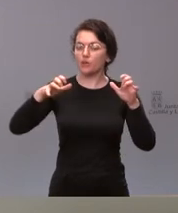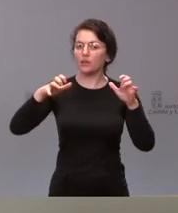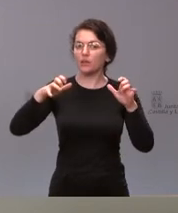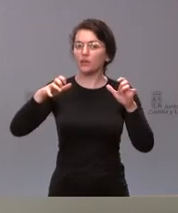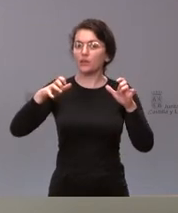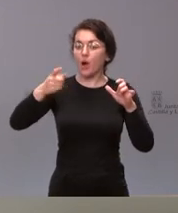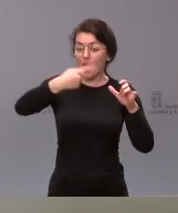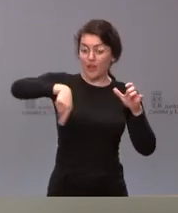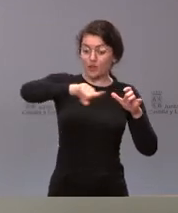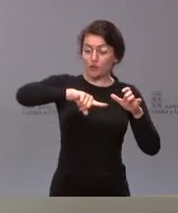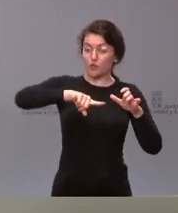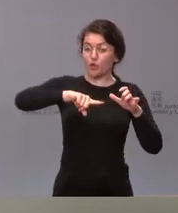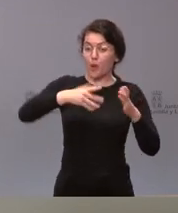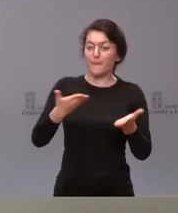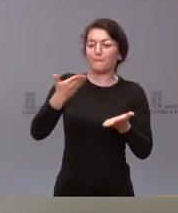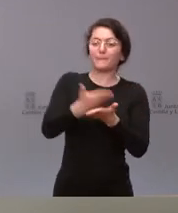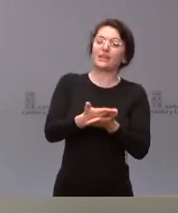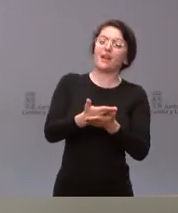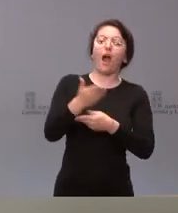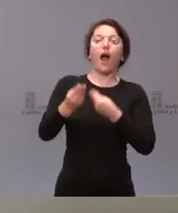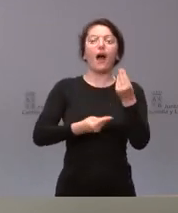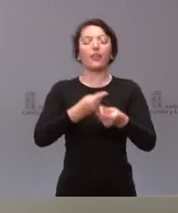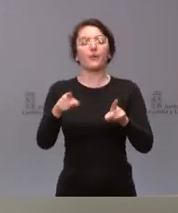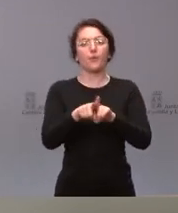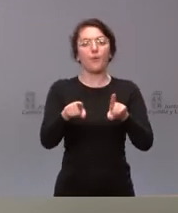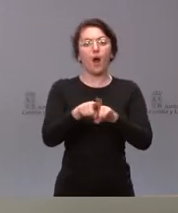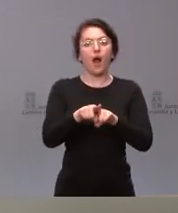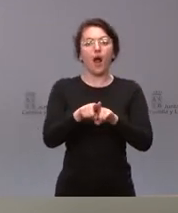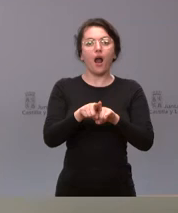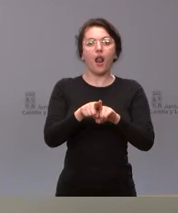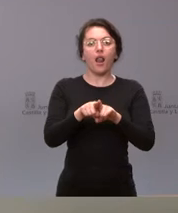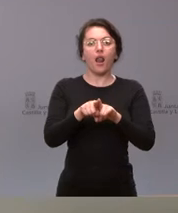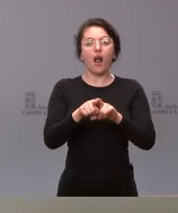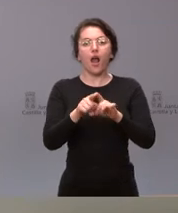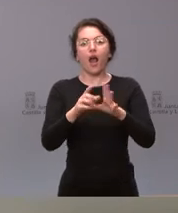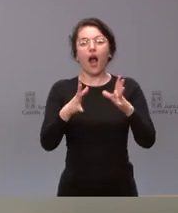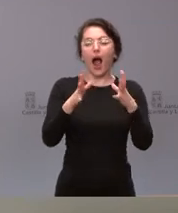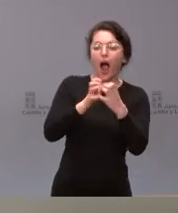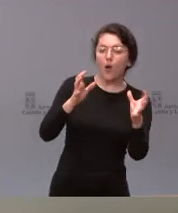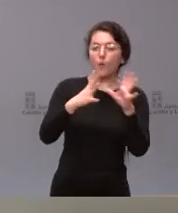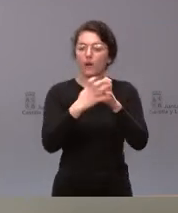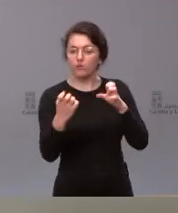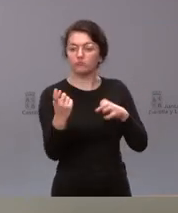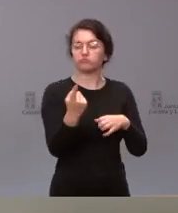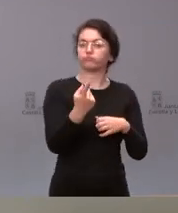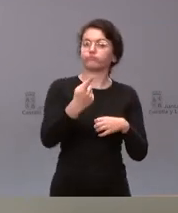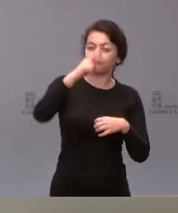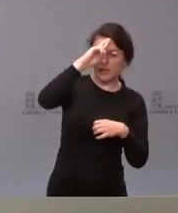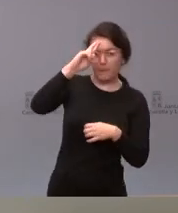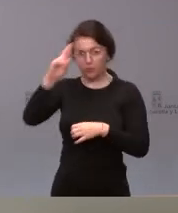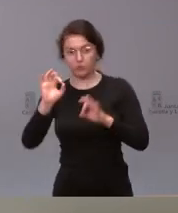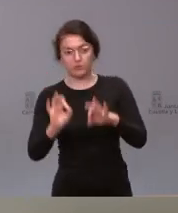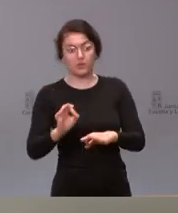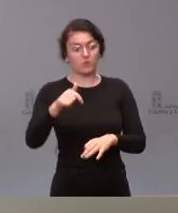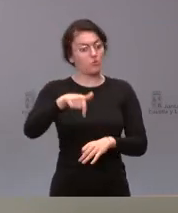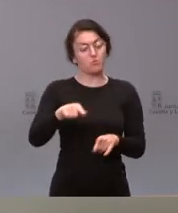de buscar el entendimiento el acuerdo y también ser respetuoso con las posiciones de cada cual y yo desde aquí me quedo